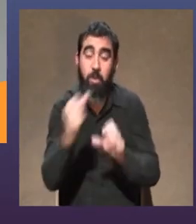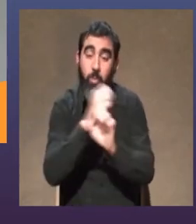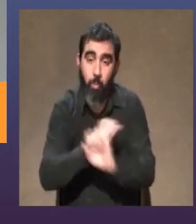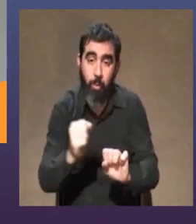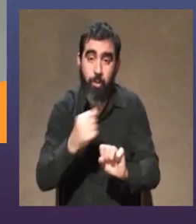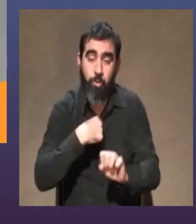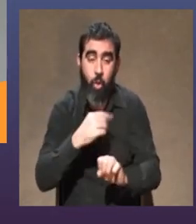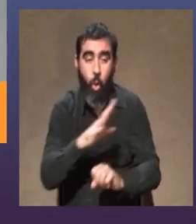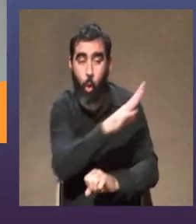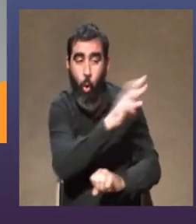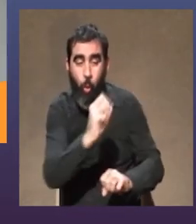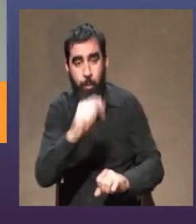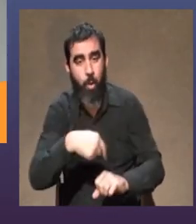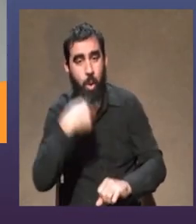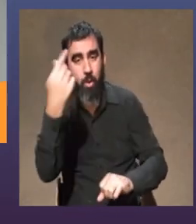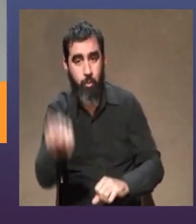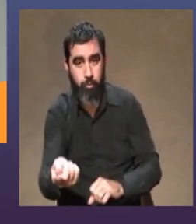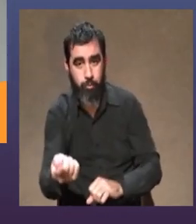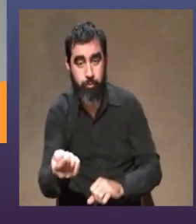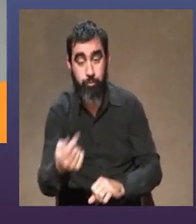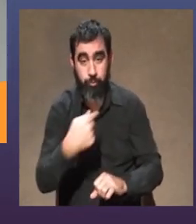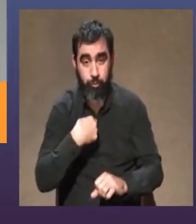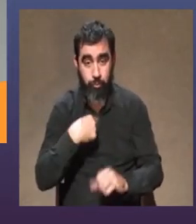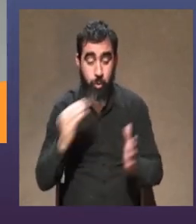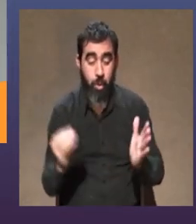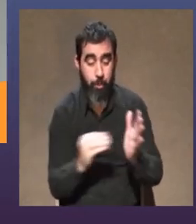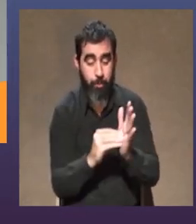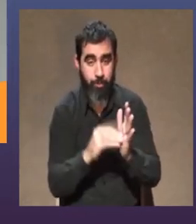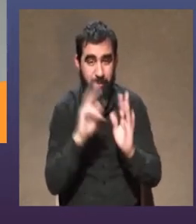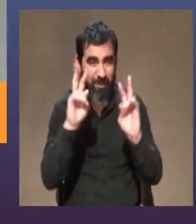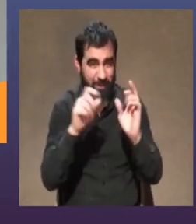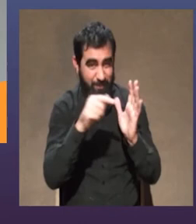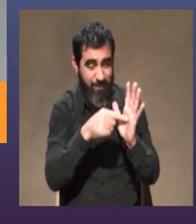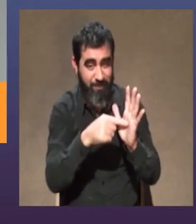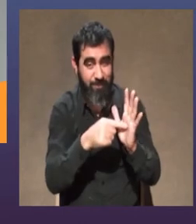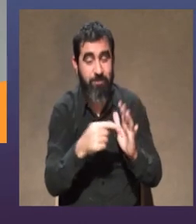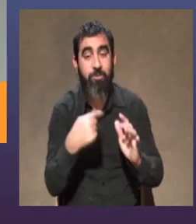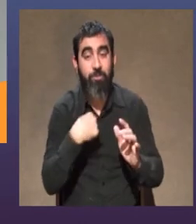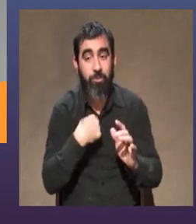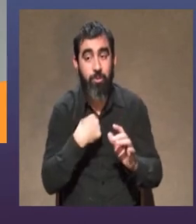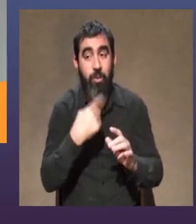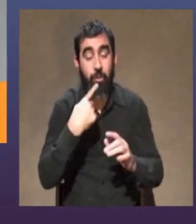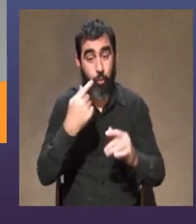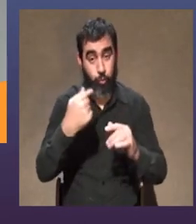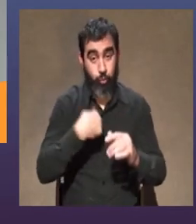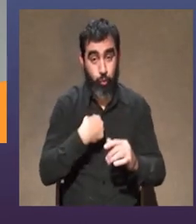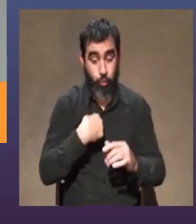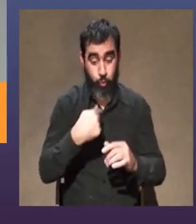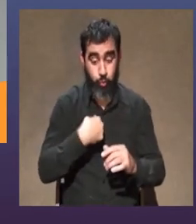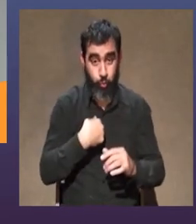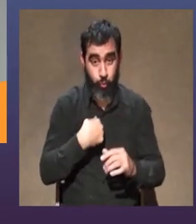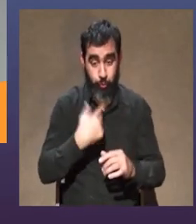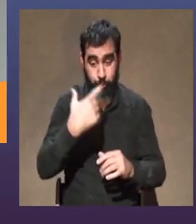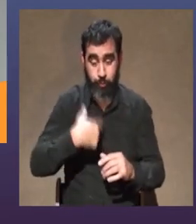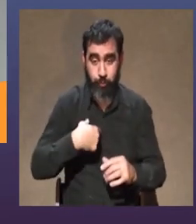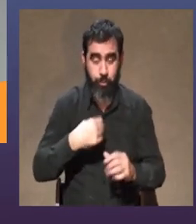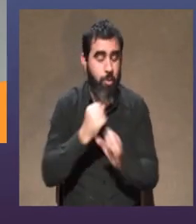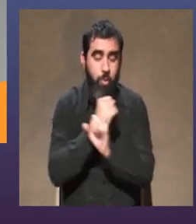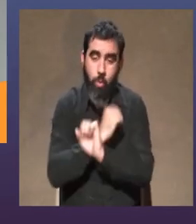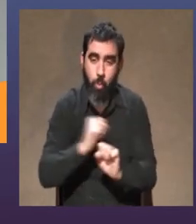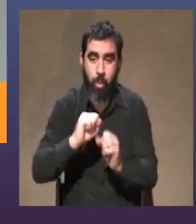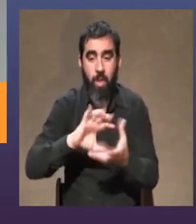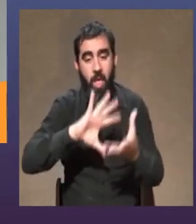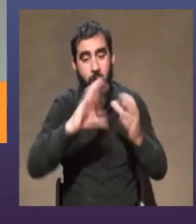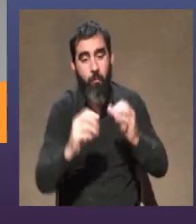imitando a otros y yo anoté esto acá con respecto a esta escena pongo en tanto yo soy yo no puedo tener el